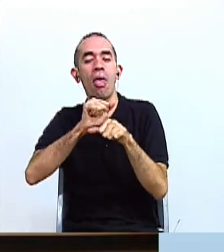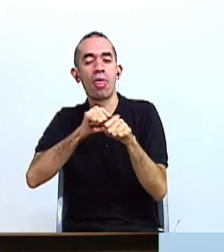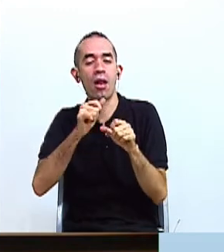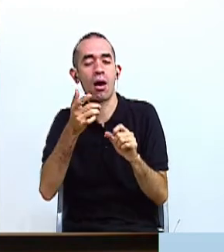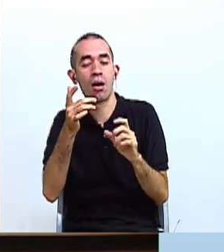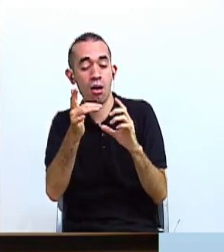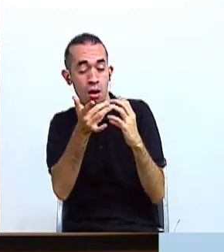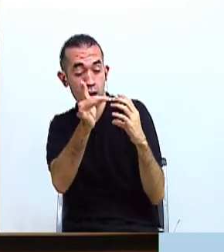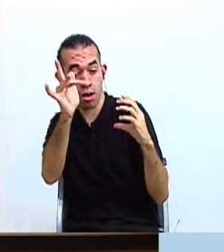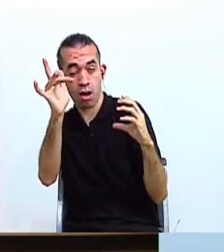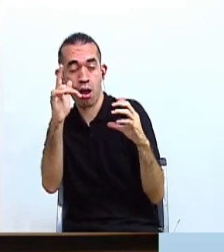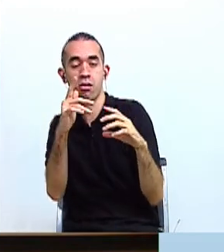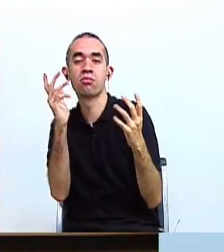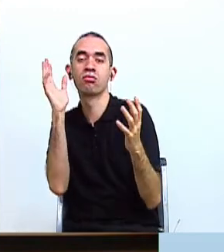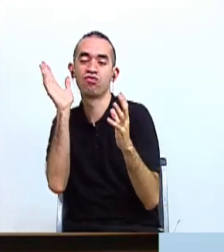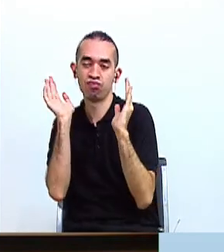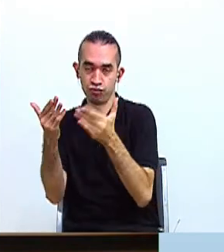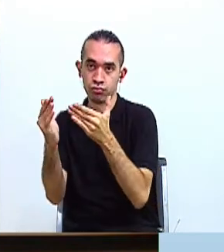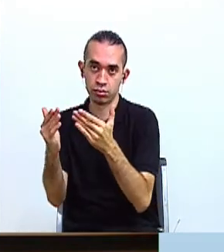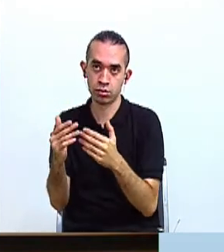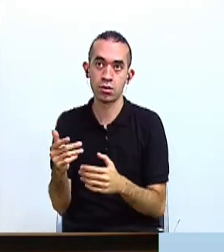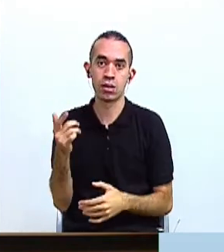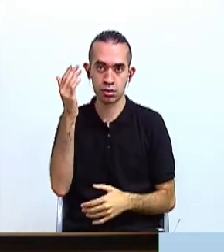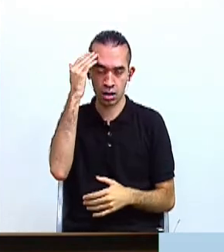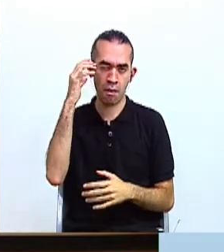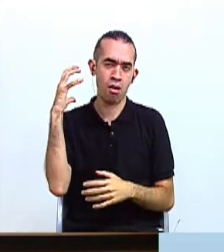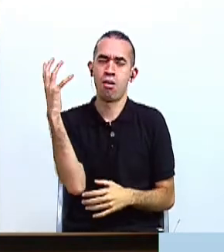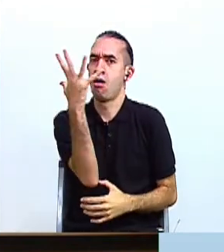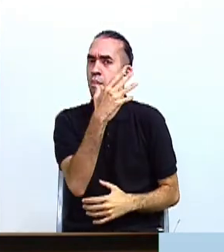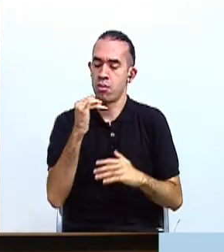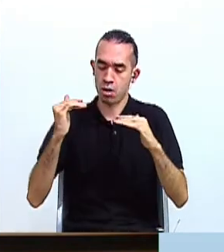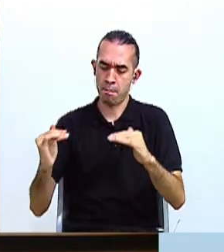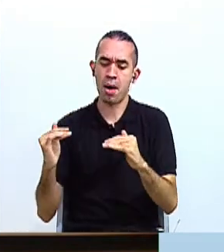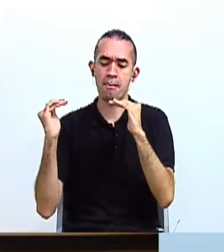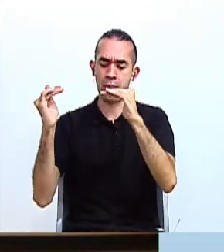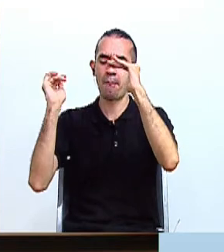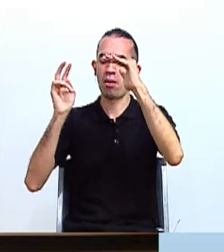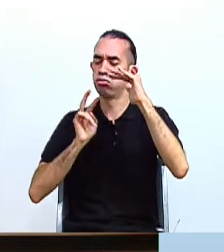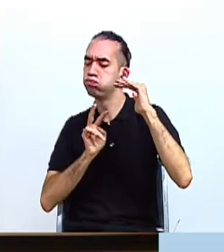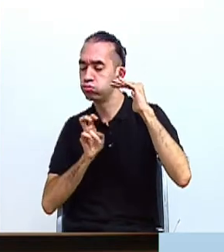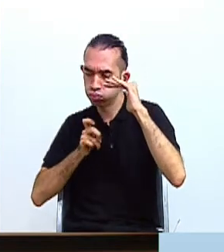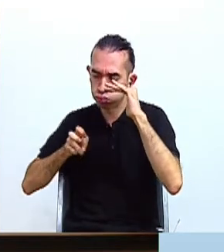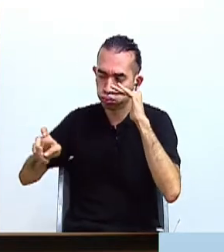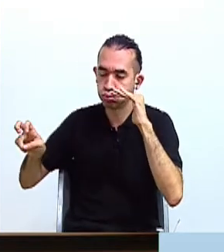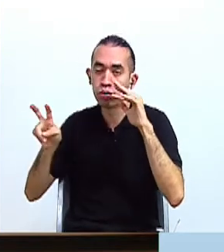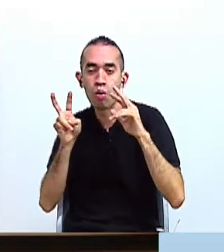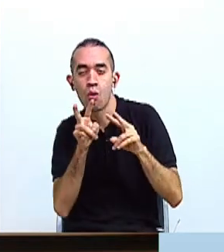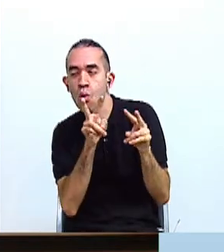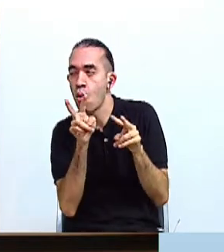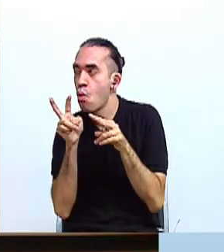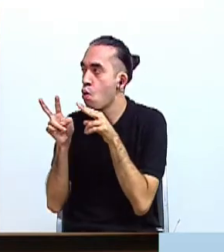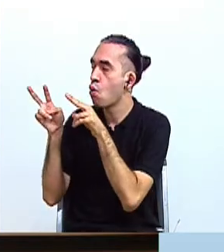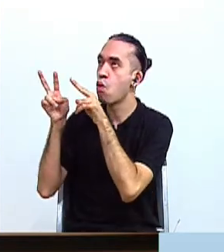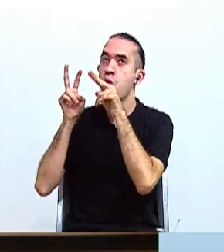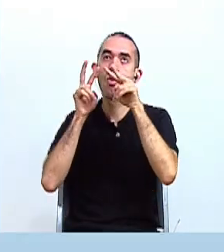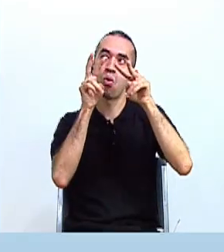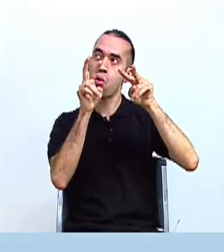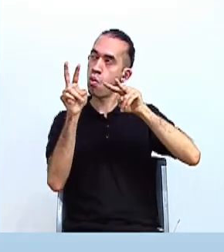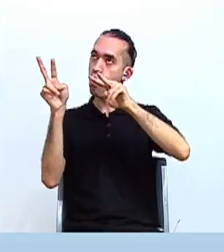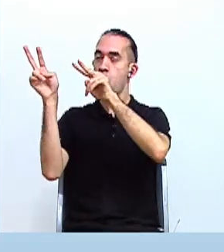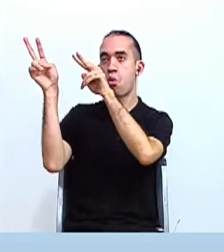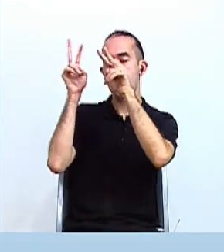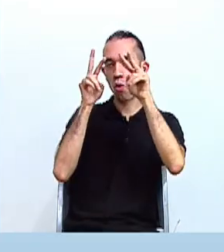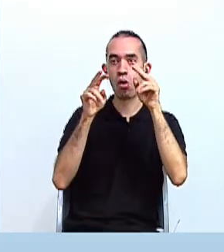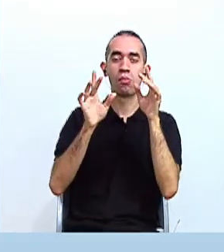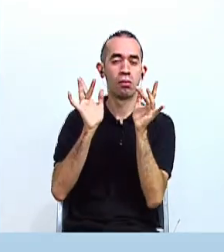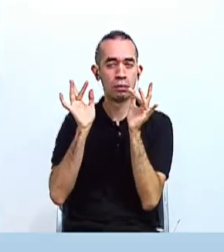extraordinario, de tres pisos, donde se puede apreciar con toda claridad el arte costarricense en piezas de Jade, principalmente.